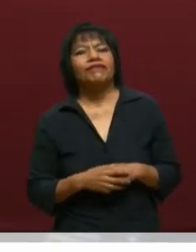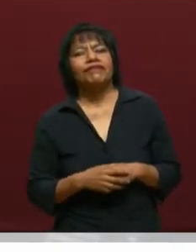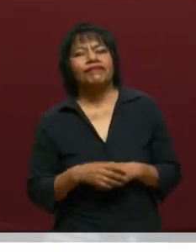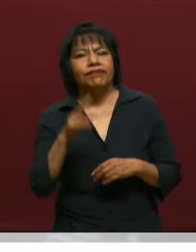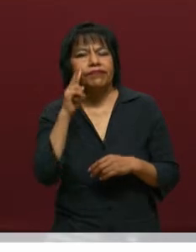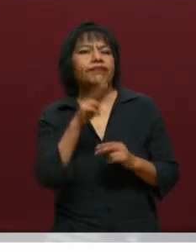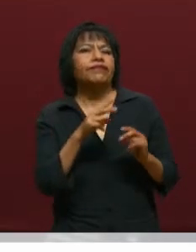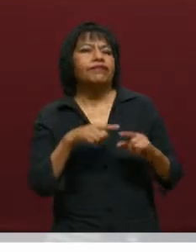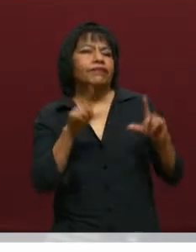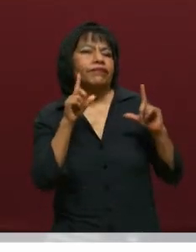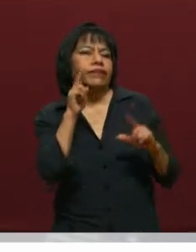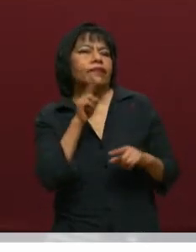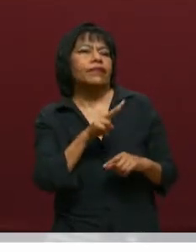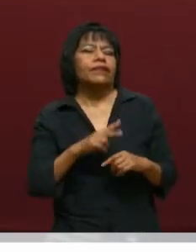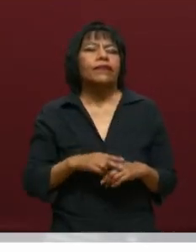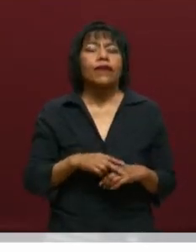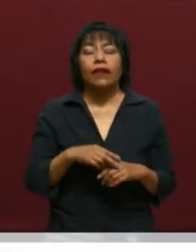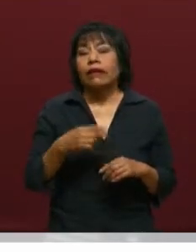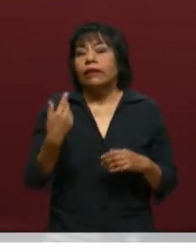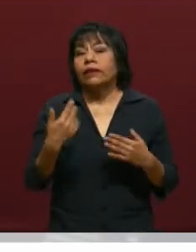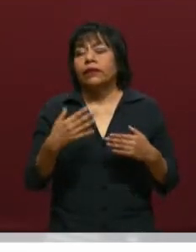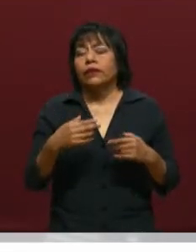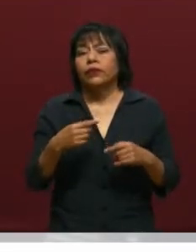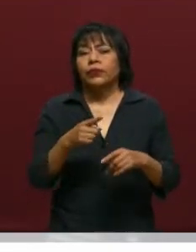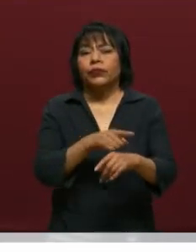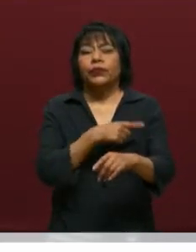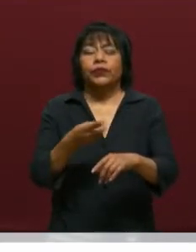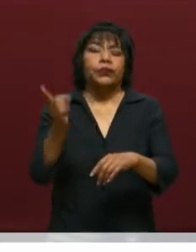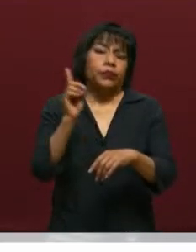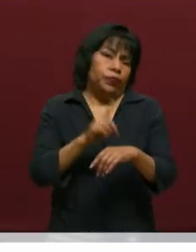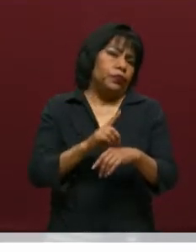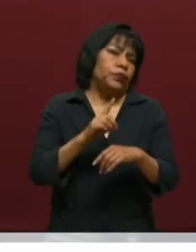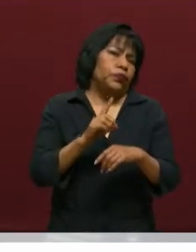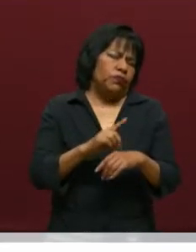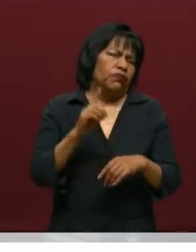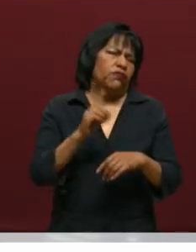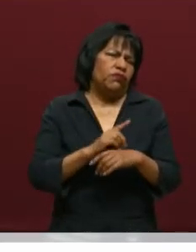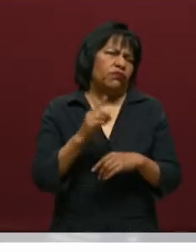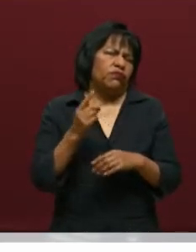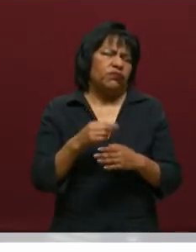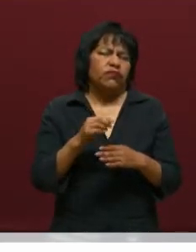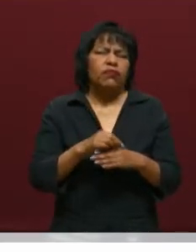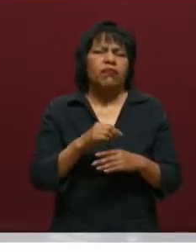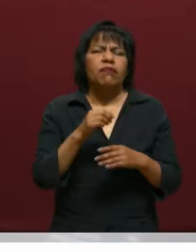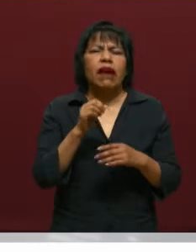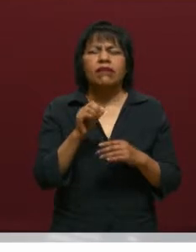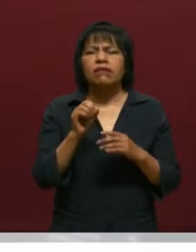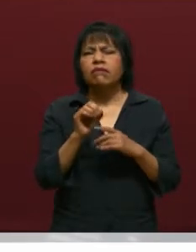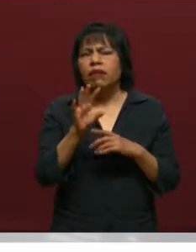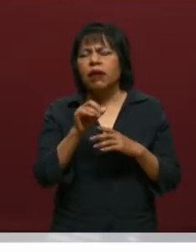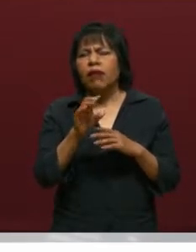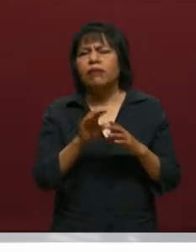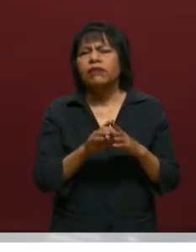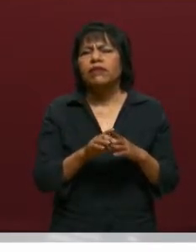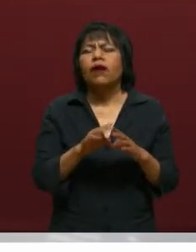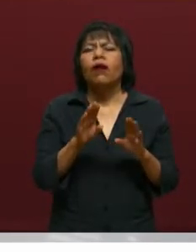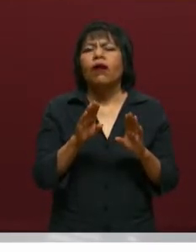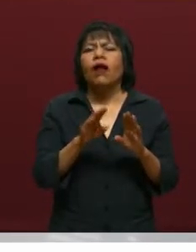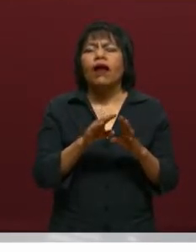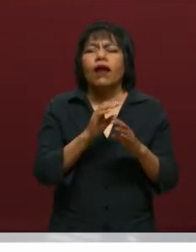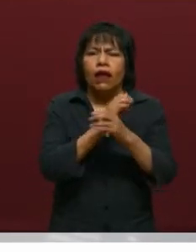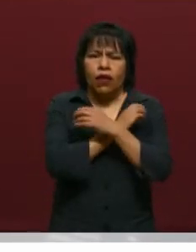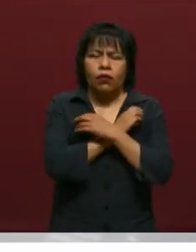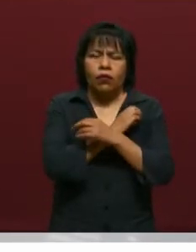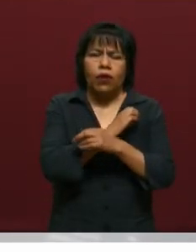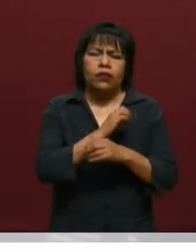Fíjense que a lo largo del día se van a estar proyectando cápsulas educativas de educación especial,